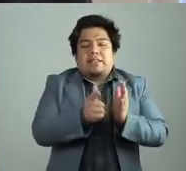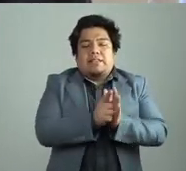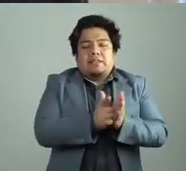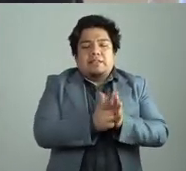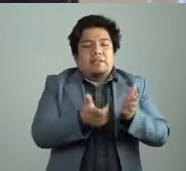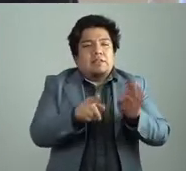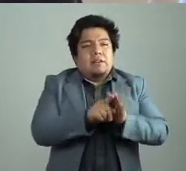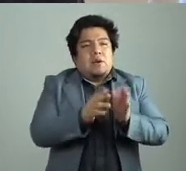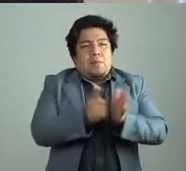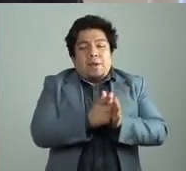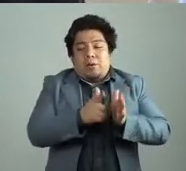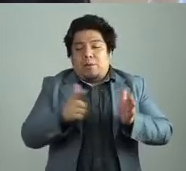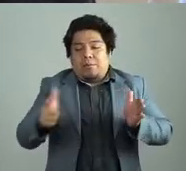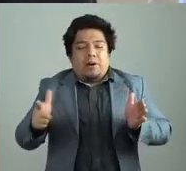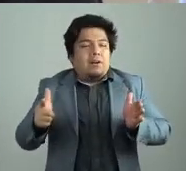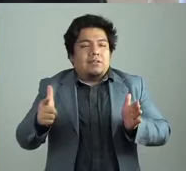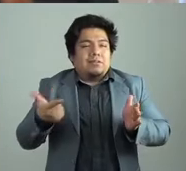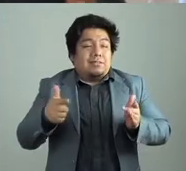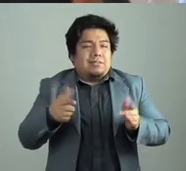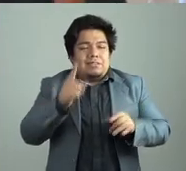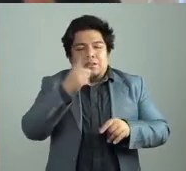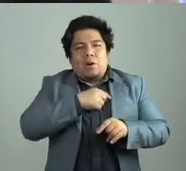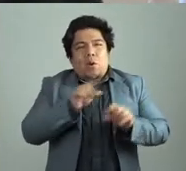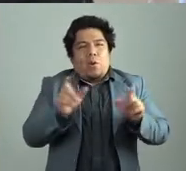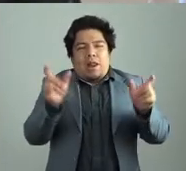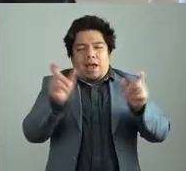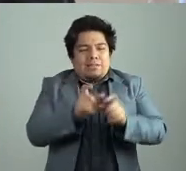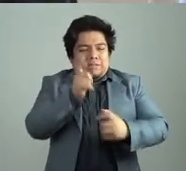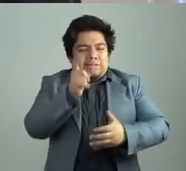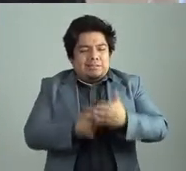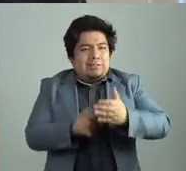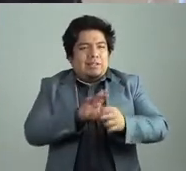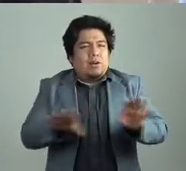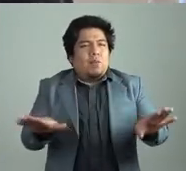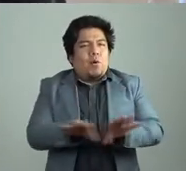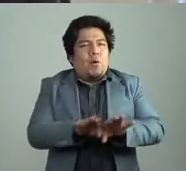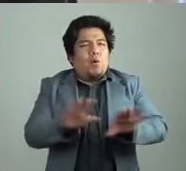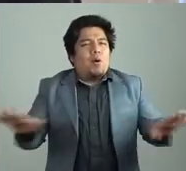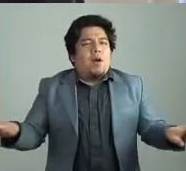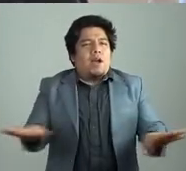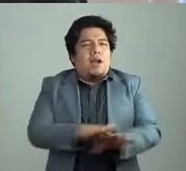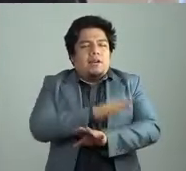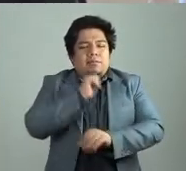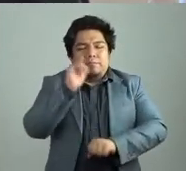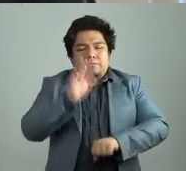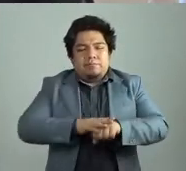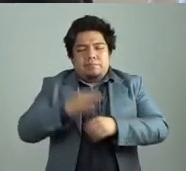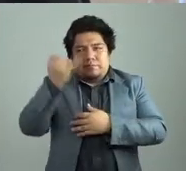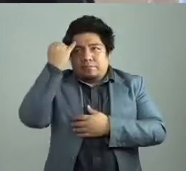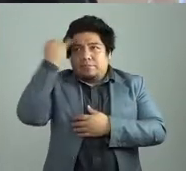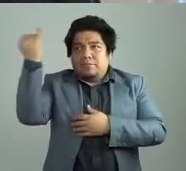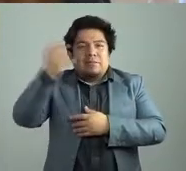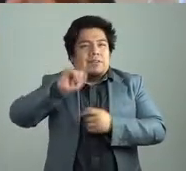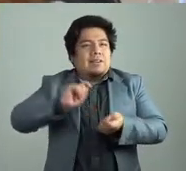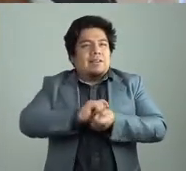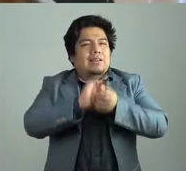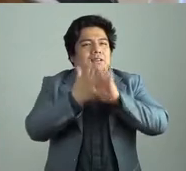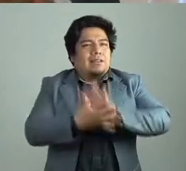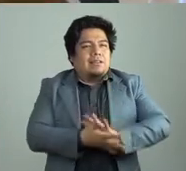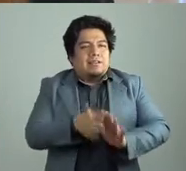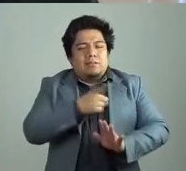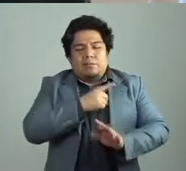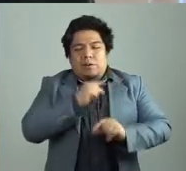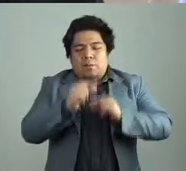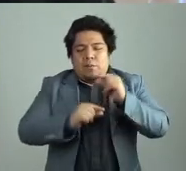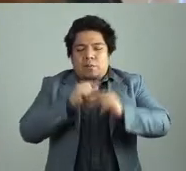descubrirlo, ya descubierto, como descubrir la pólvora, pero mi propia pólvora, ¿no? Mi propia manera de ir rehaciendo la